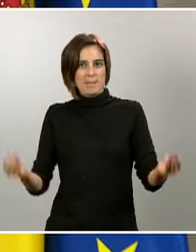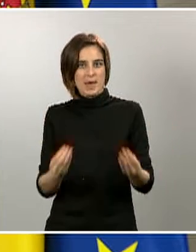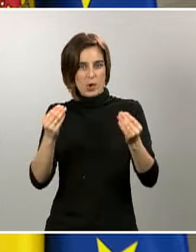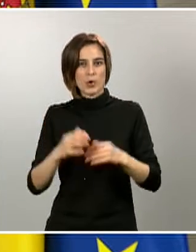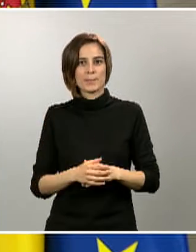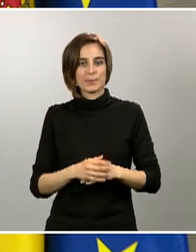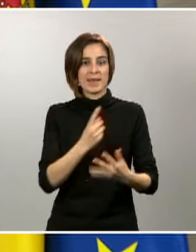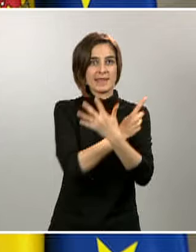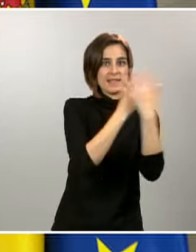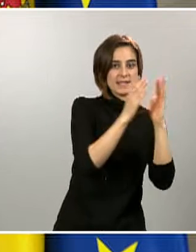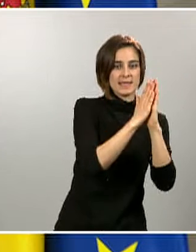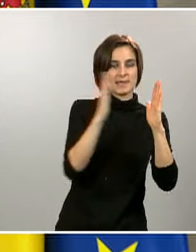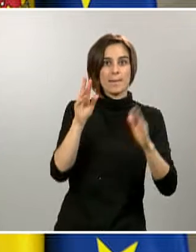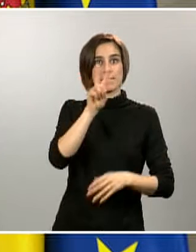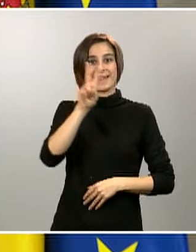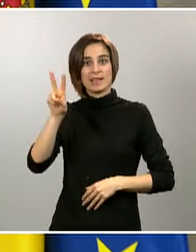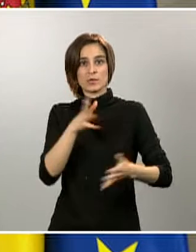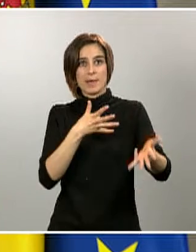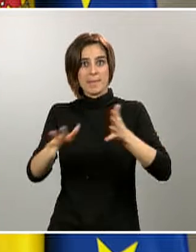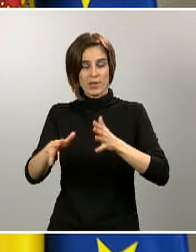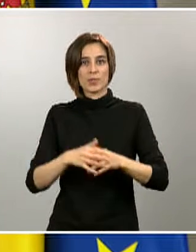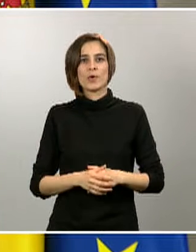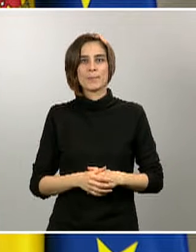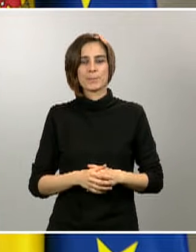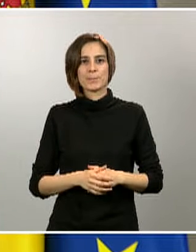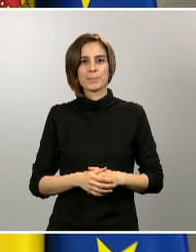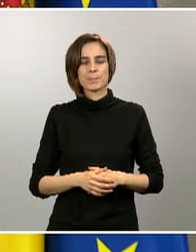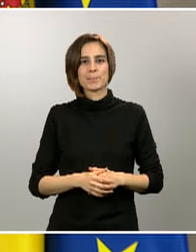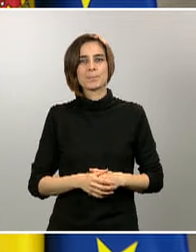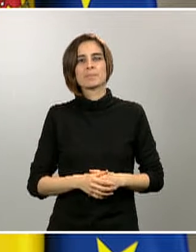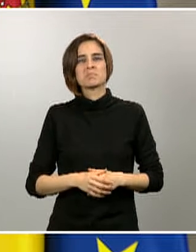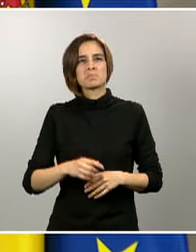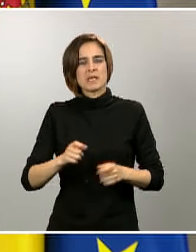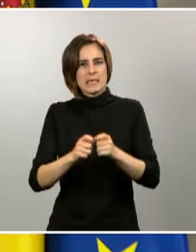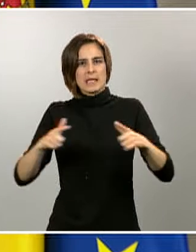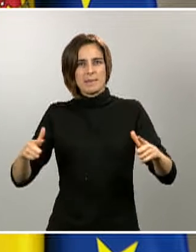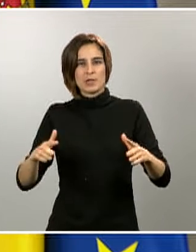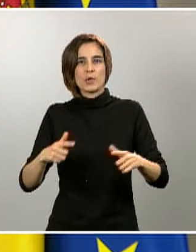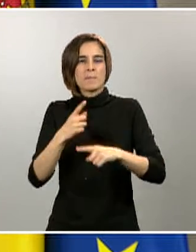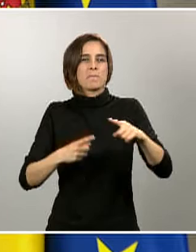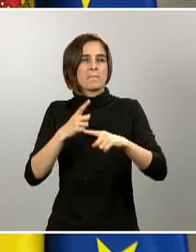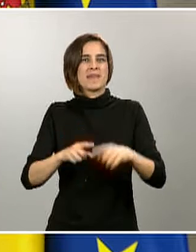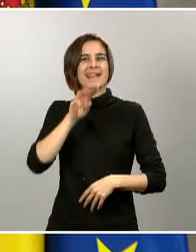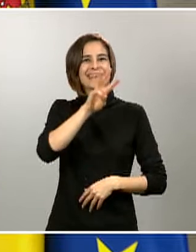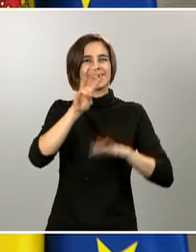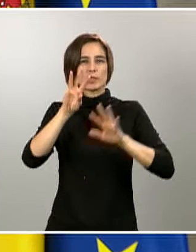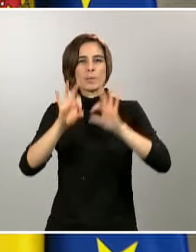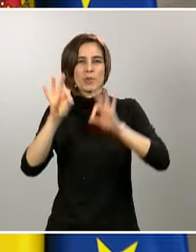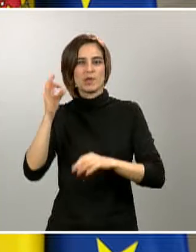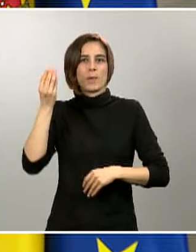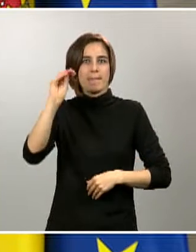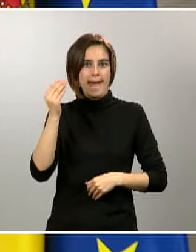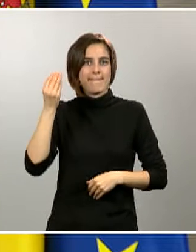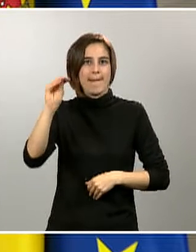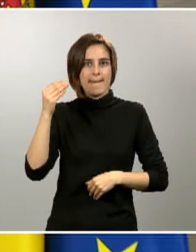marzo teníamos un incremento de casos notificados con una media del 38% de nuevos casos, entre los días 16 y